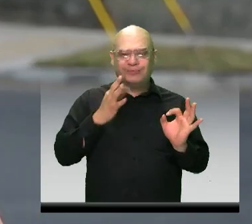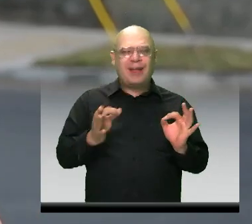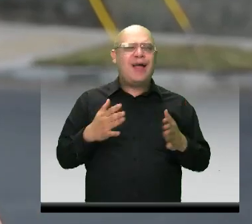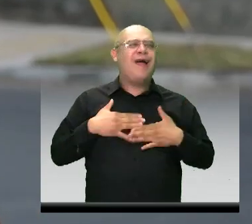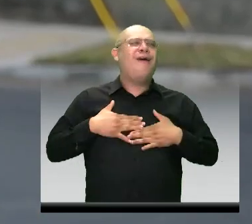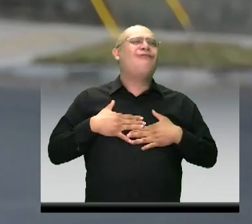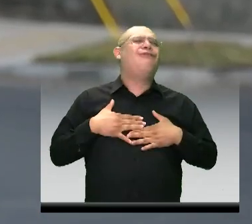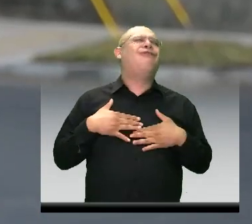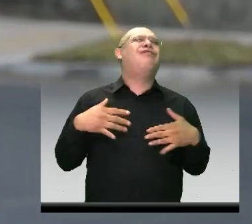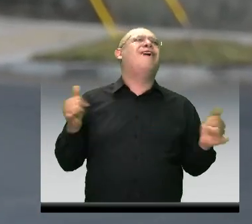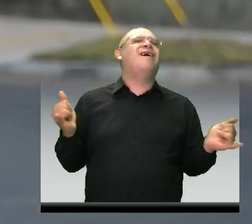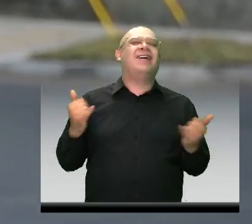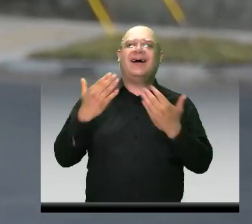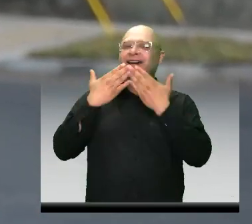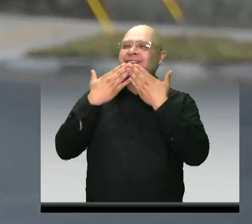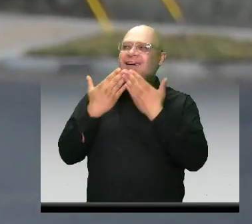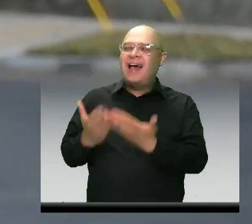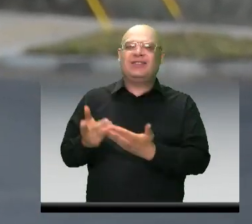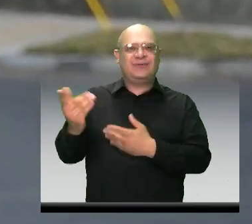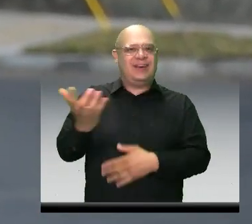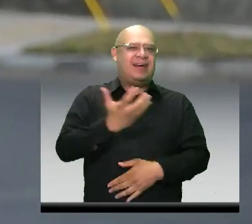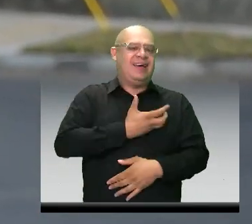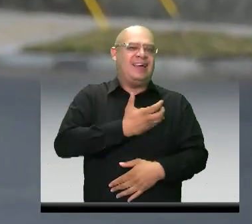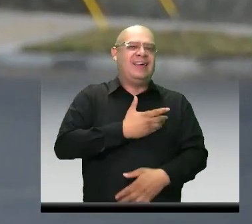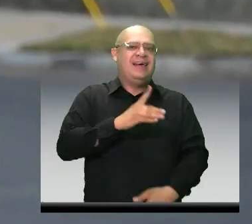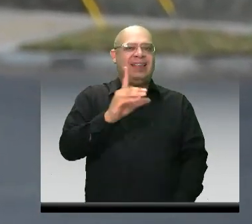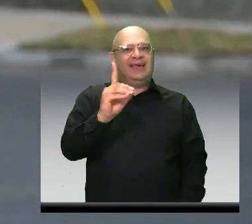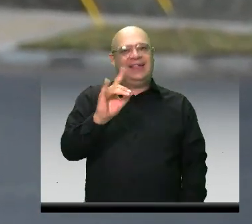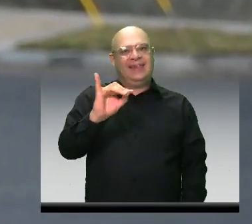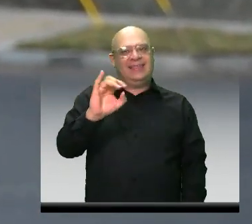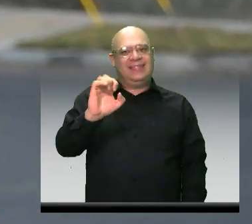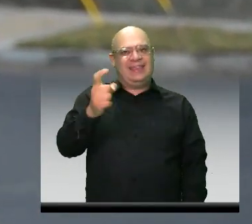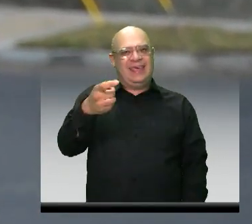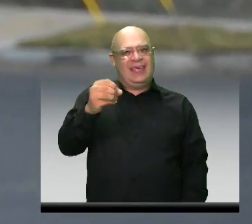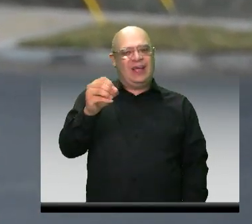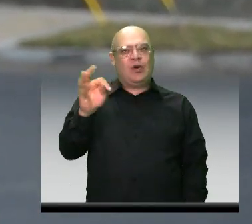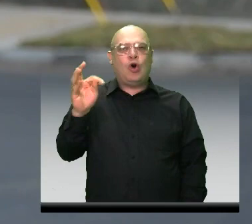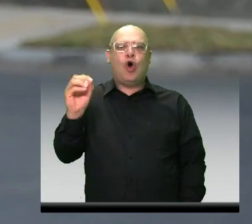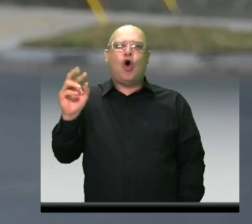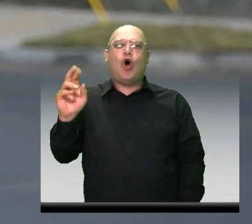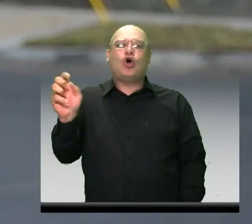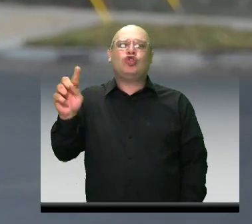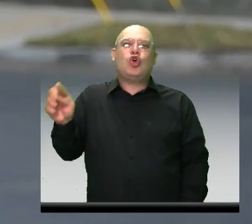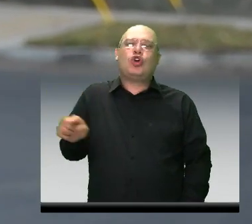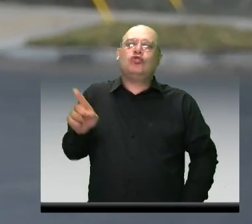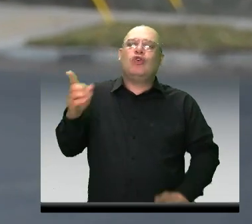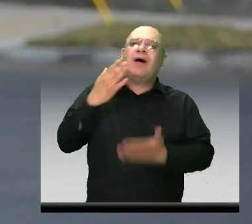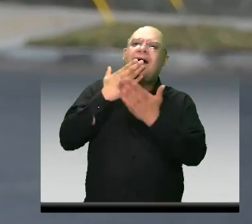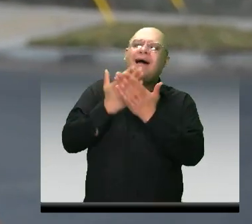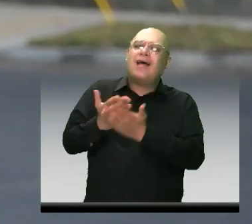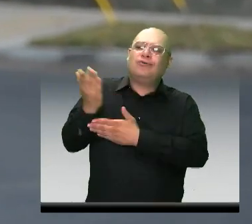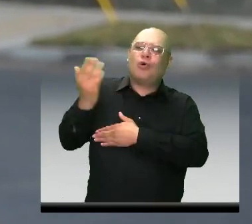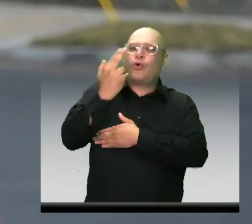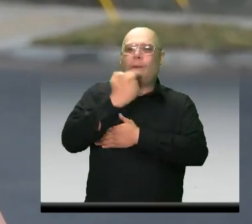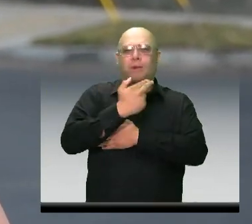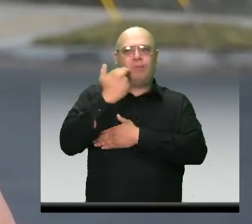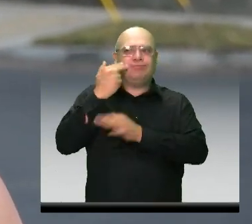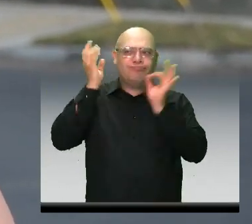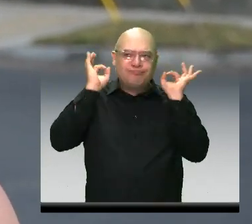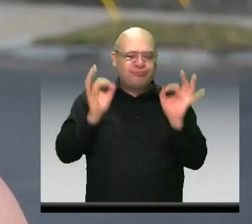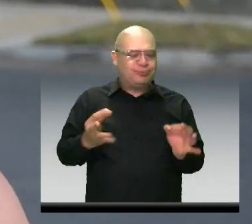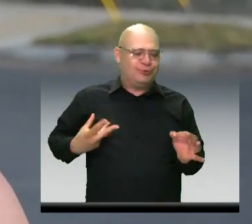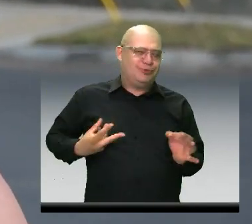gracias al señor alcalde Diego Torres, que gracias a él por su compromiso con nosotros,